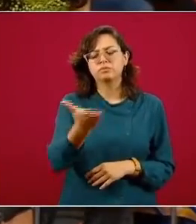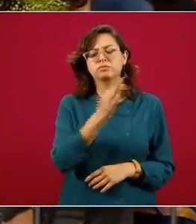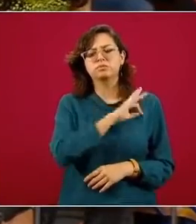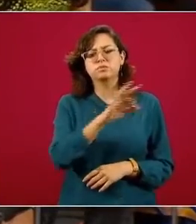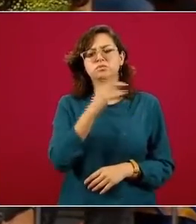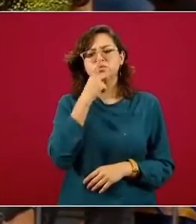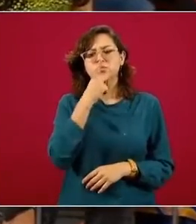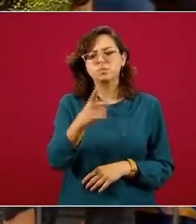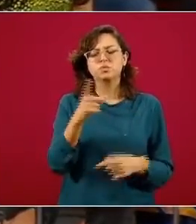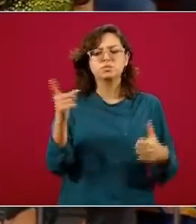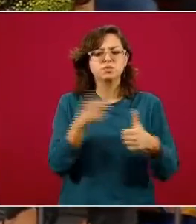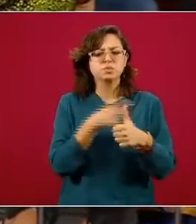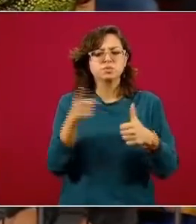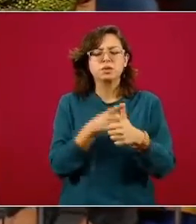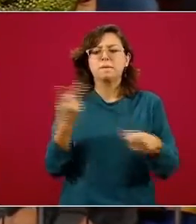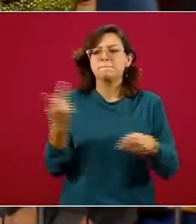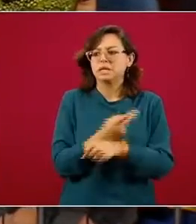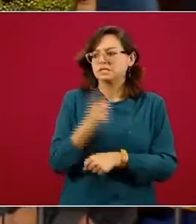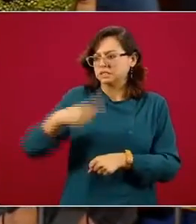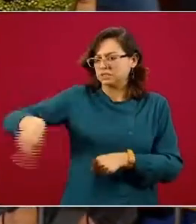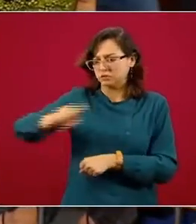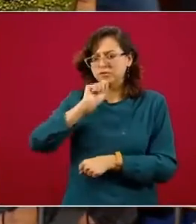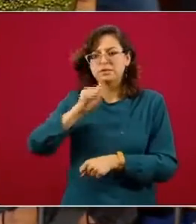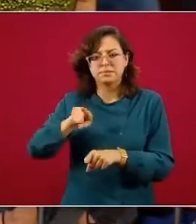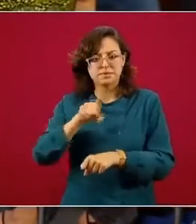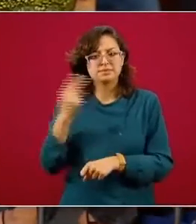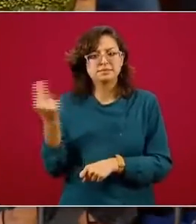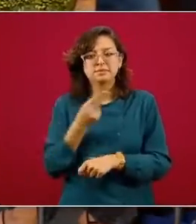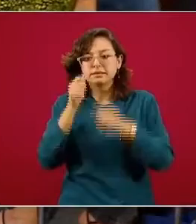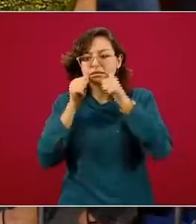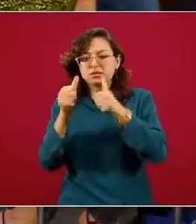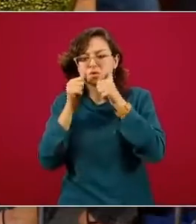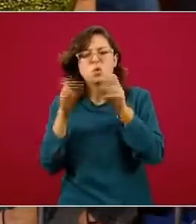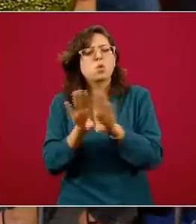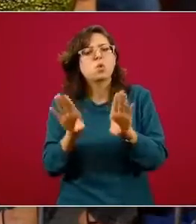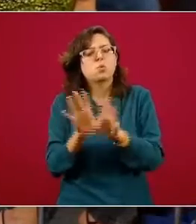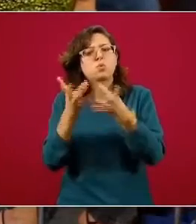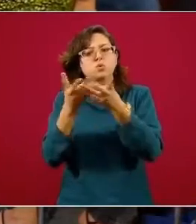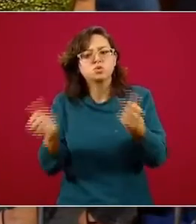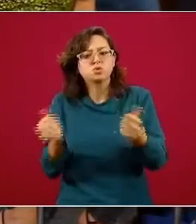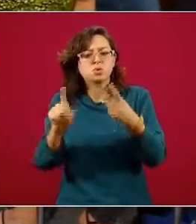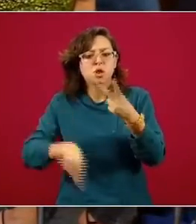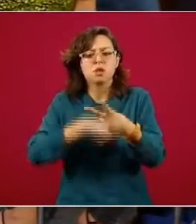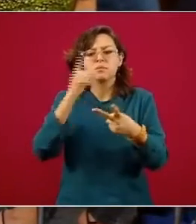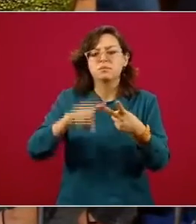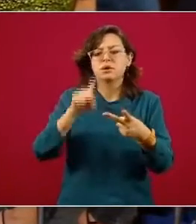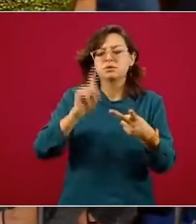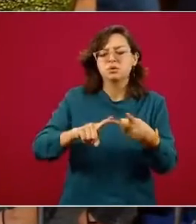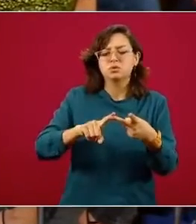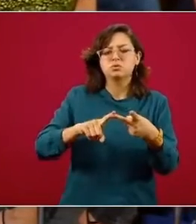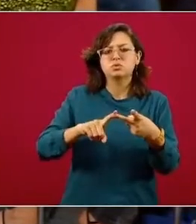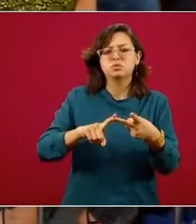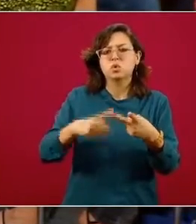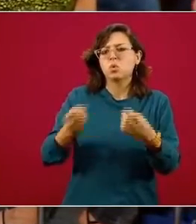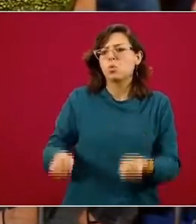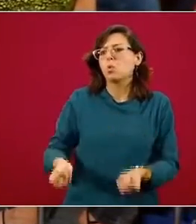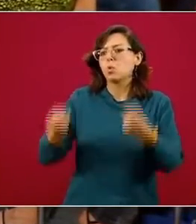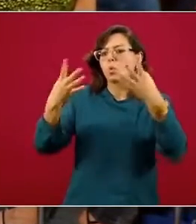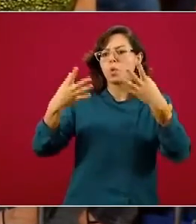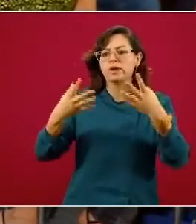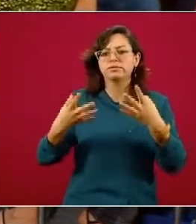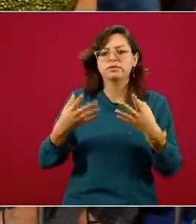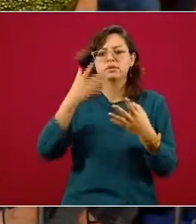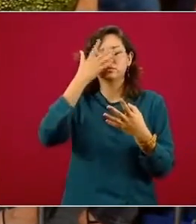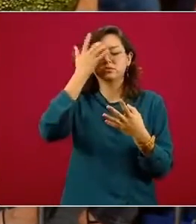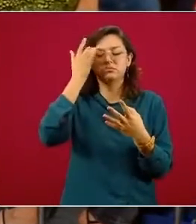uno, qué se está haciendo para resolver esa problemática. Dos, cómo está la situación, qué casos o qué números, no sé